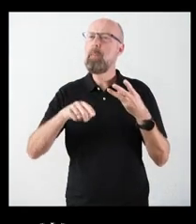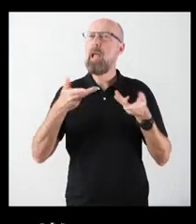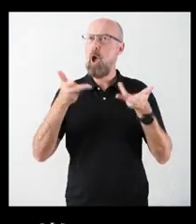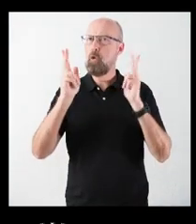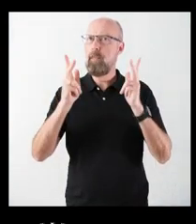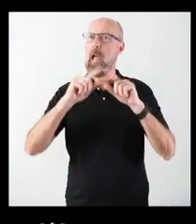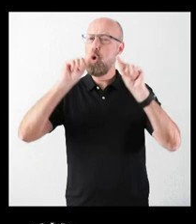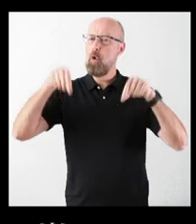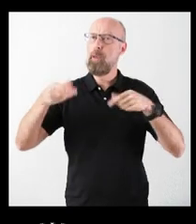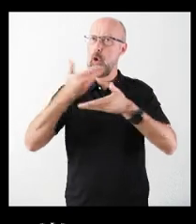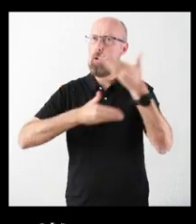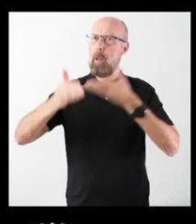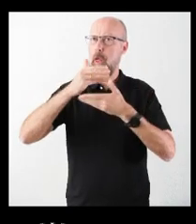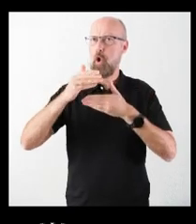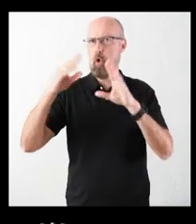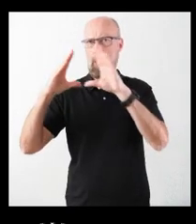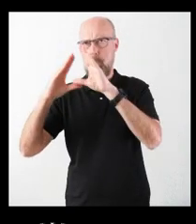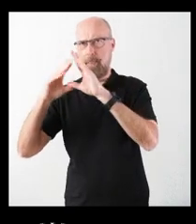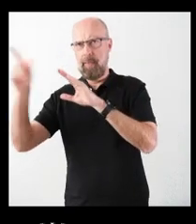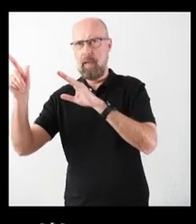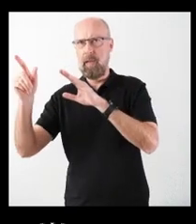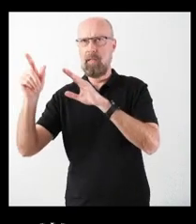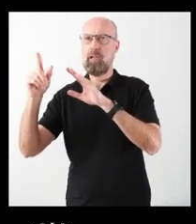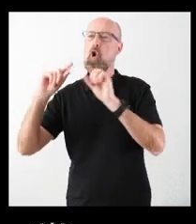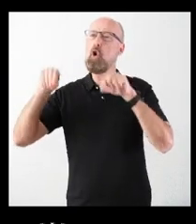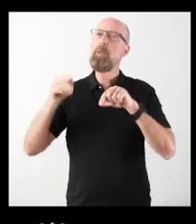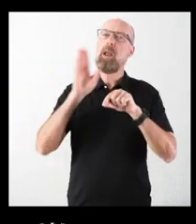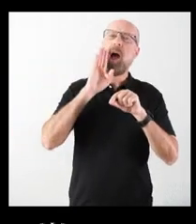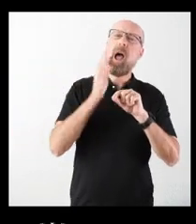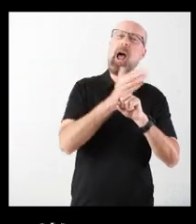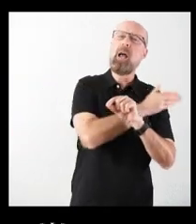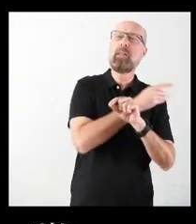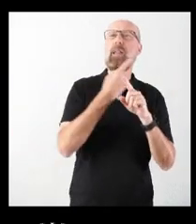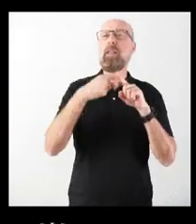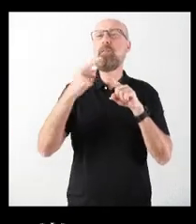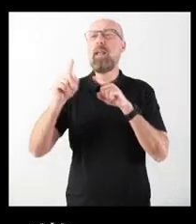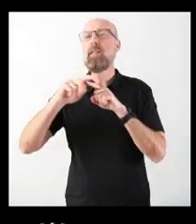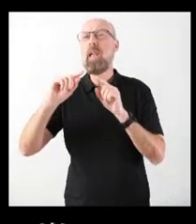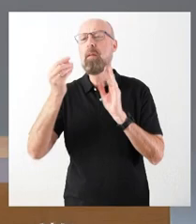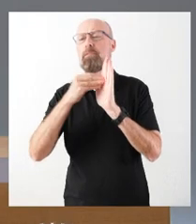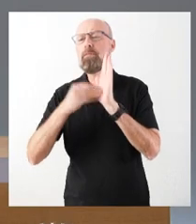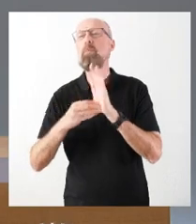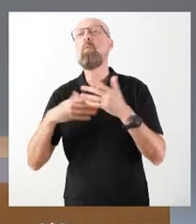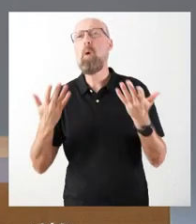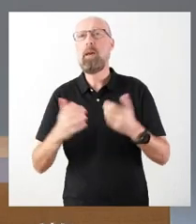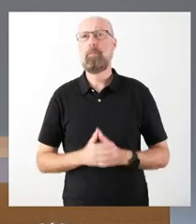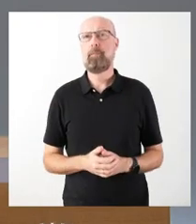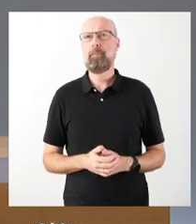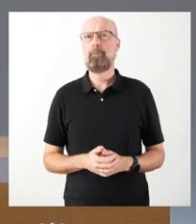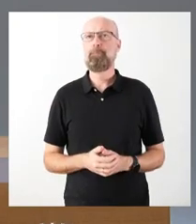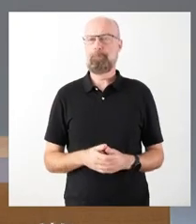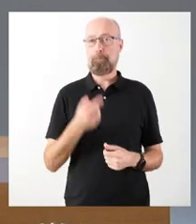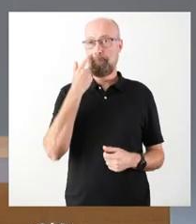con Madrid? ¿Qué diferencias hay con el anterior? ¿Cuáles serían las novedades? Gracias. Bien, en relación a la pregunta